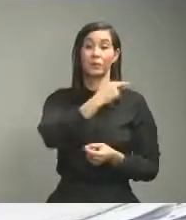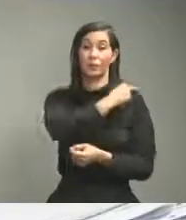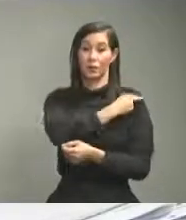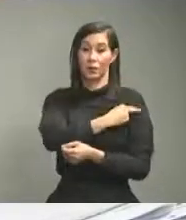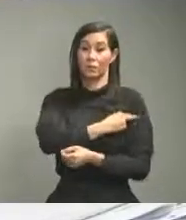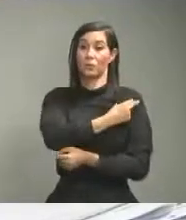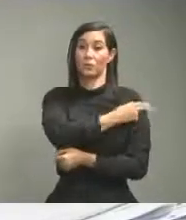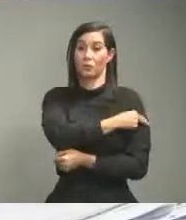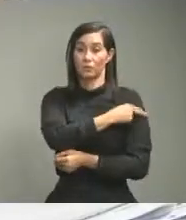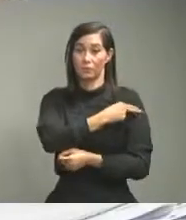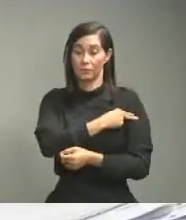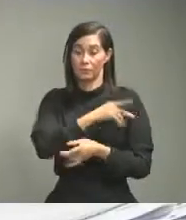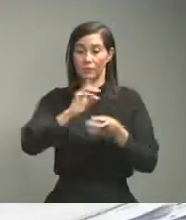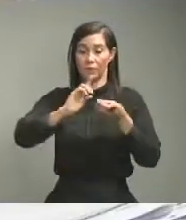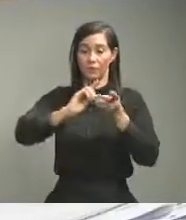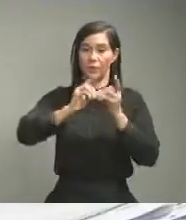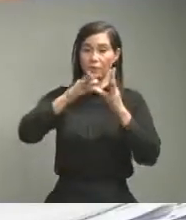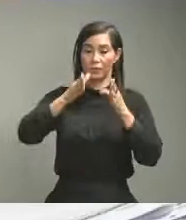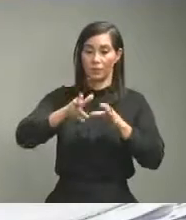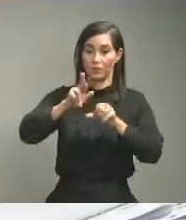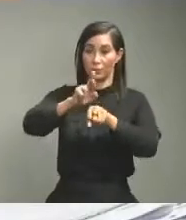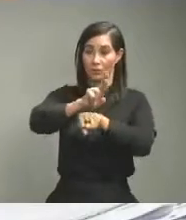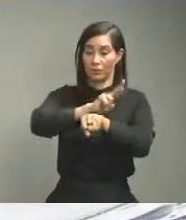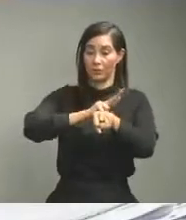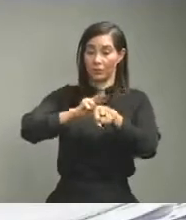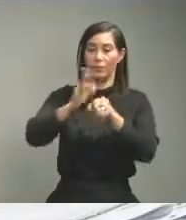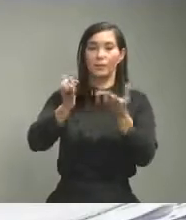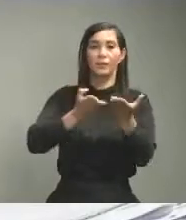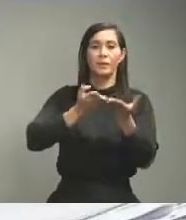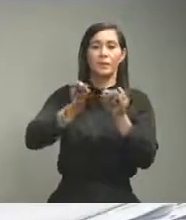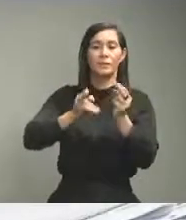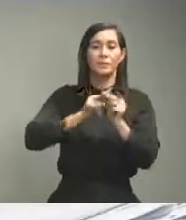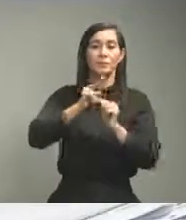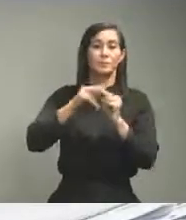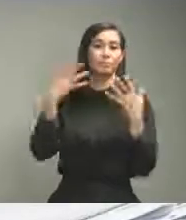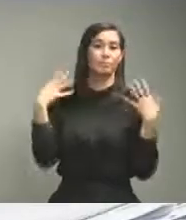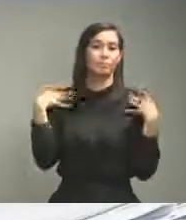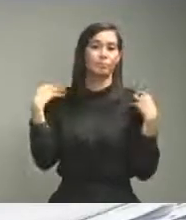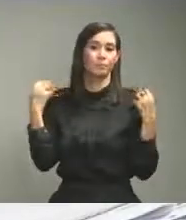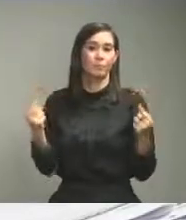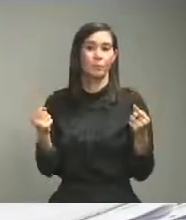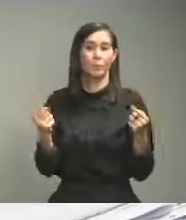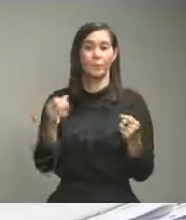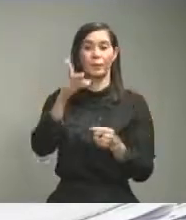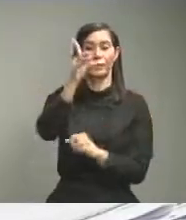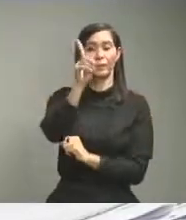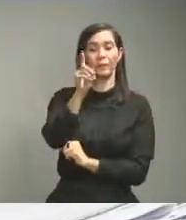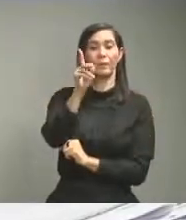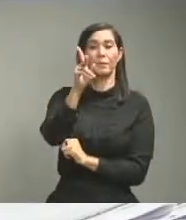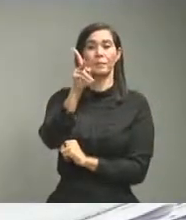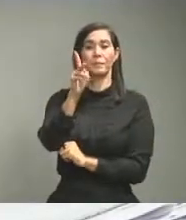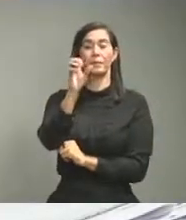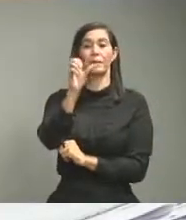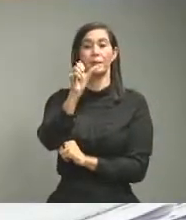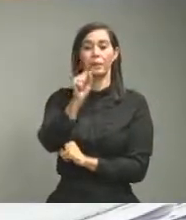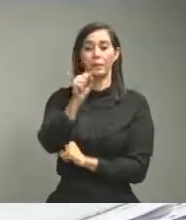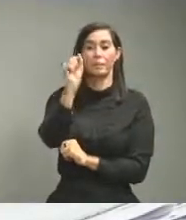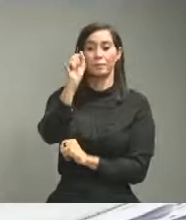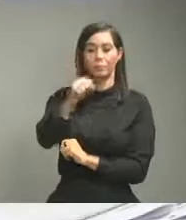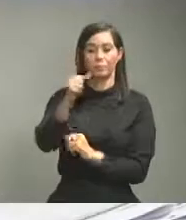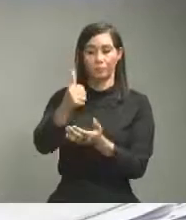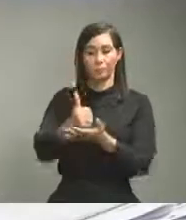la dirección regional del Servicio Nacional de Salud y de la DPS para que puedan dar